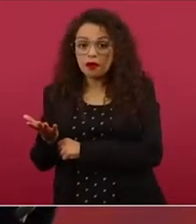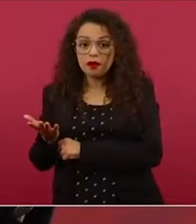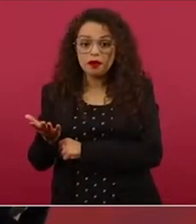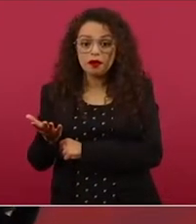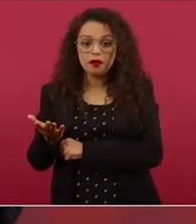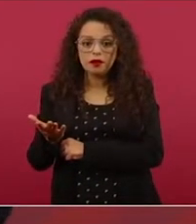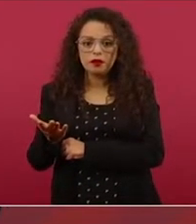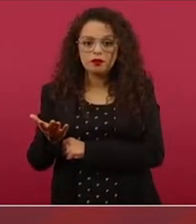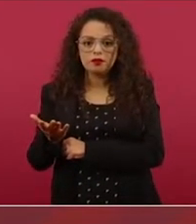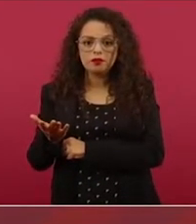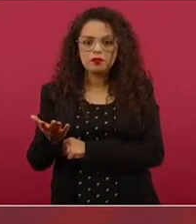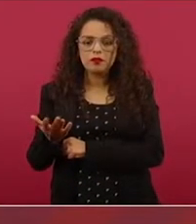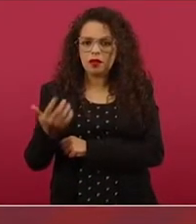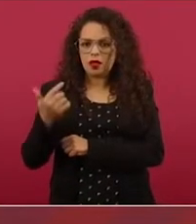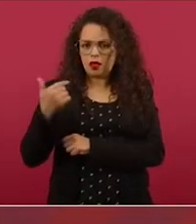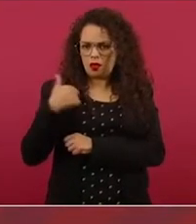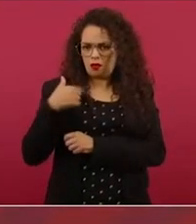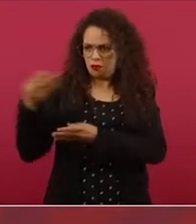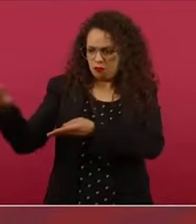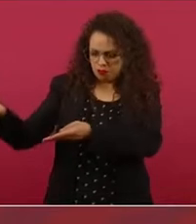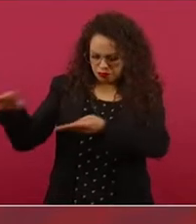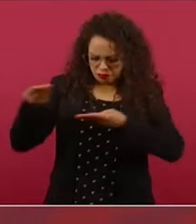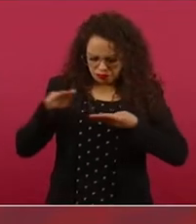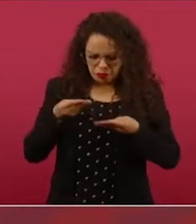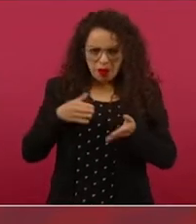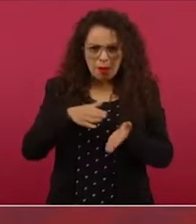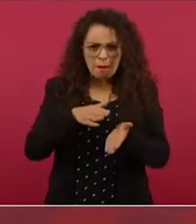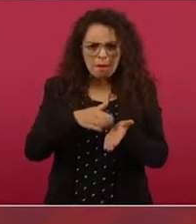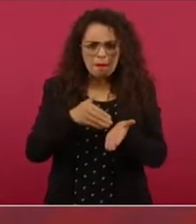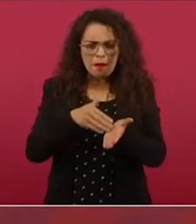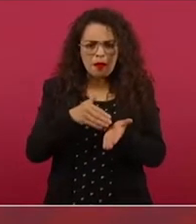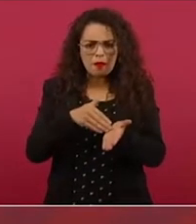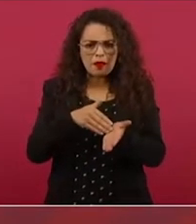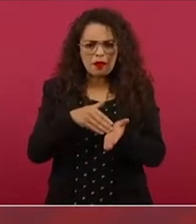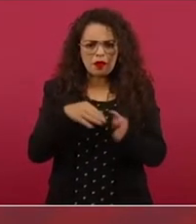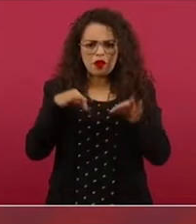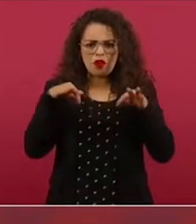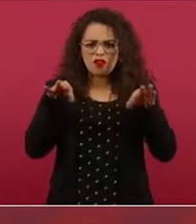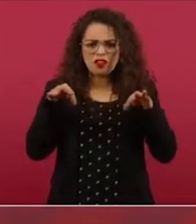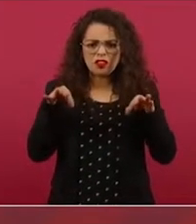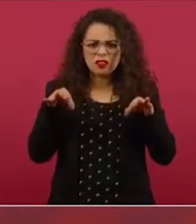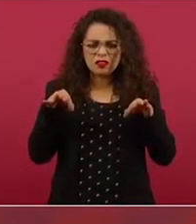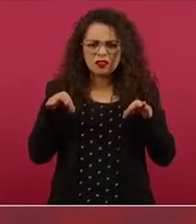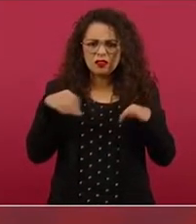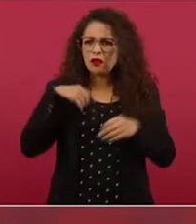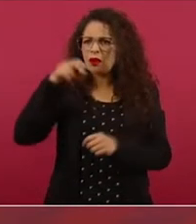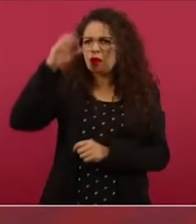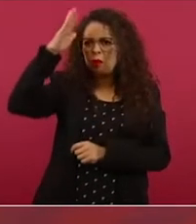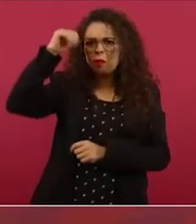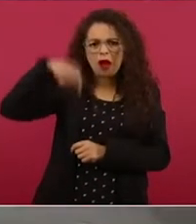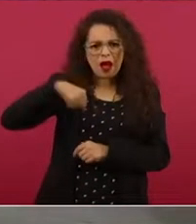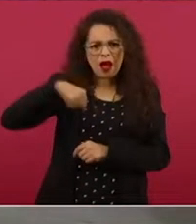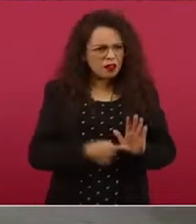me llegó un oficio, que no sé si lo di a conocer aquí,